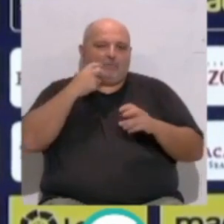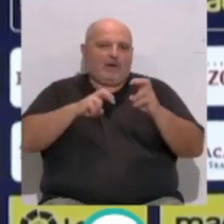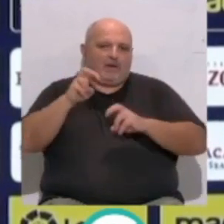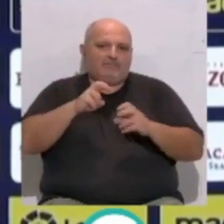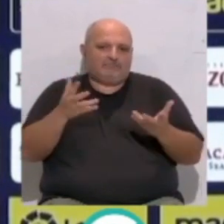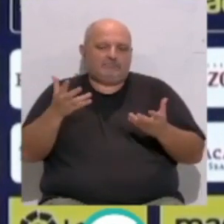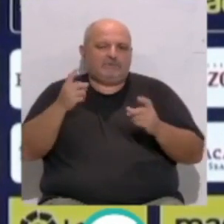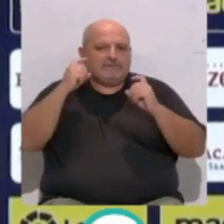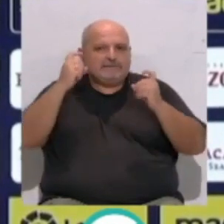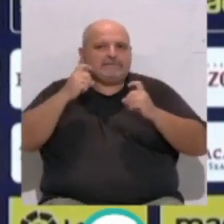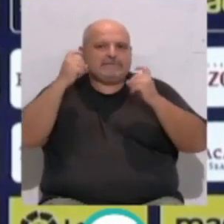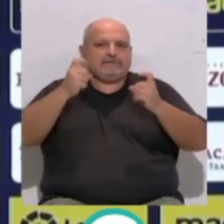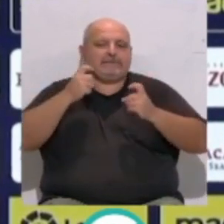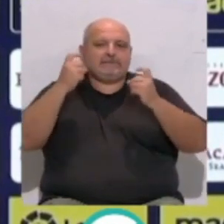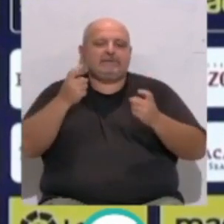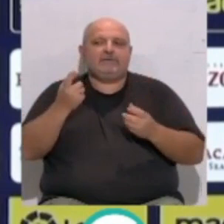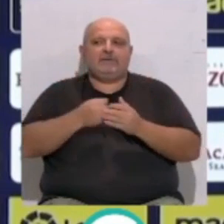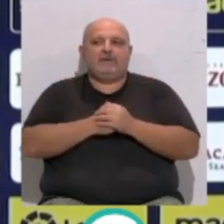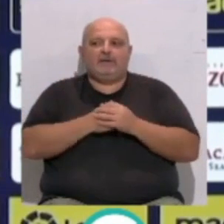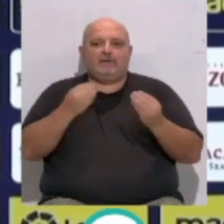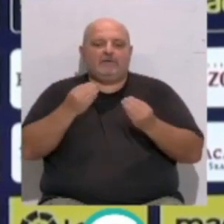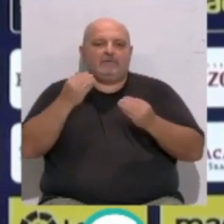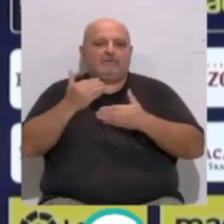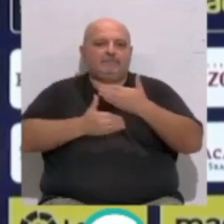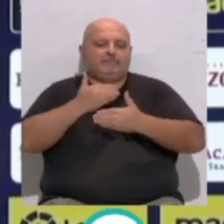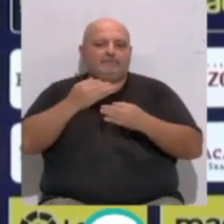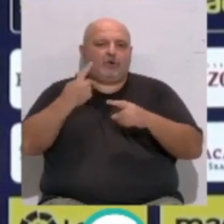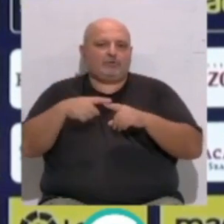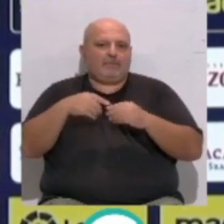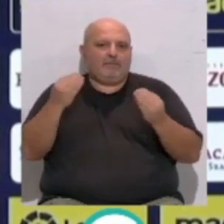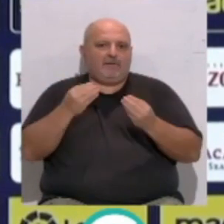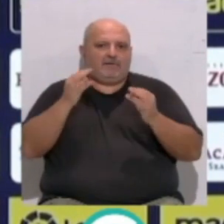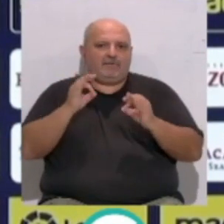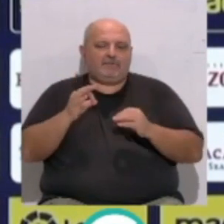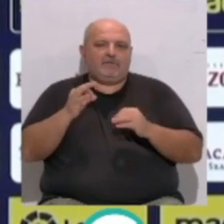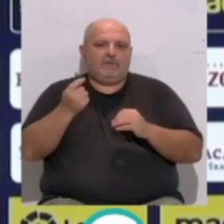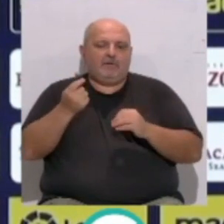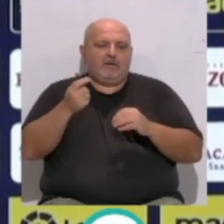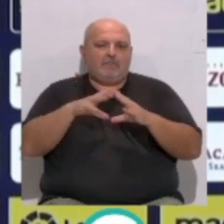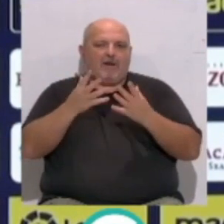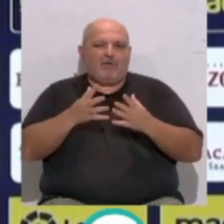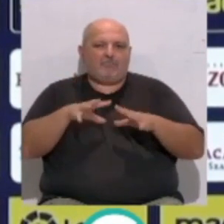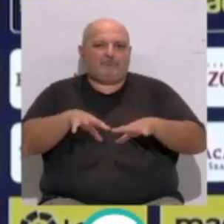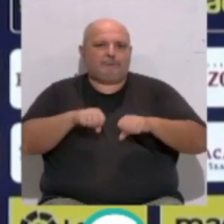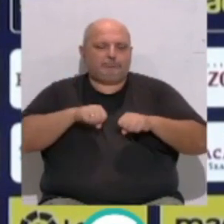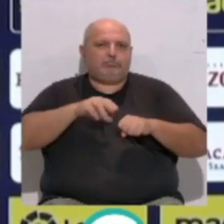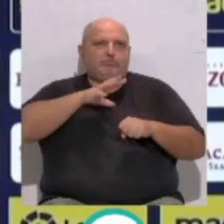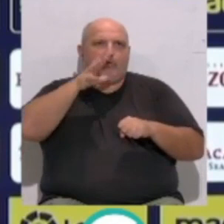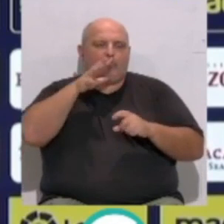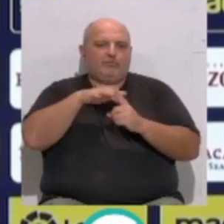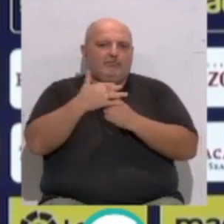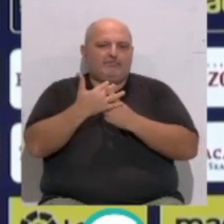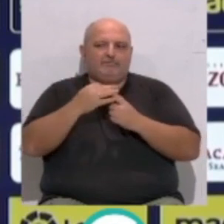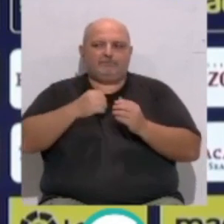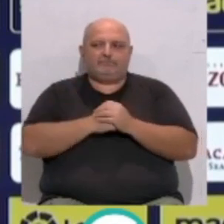que tenemos que seguir insistiendo en que estamos haciendo bien. Mejorar cositas que seguro que tenemos que mejorar. Lease, por ejemplo, el balón parado o lease por alguna situación que...